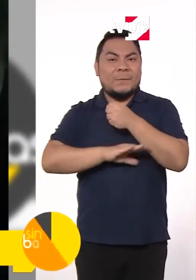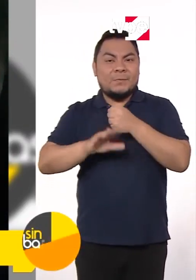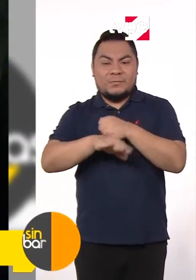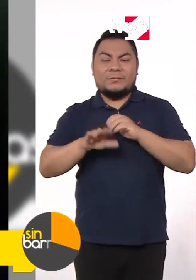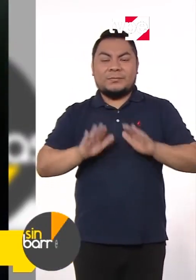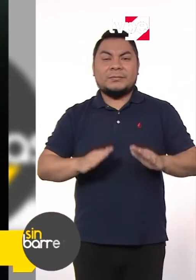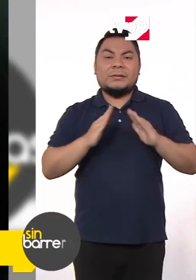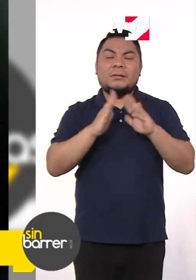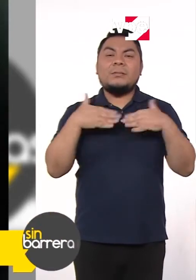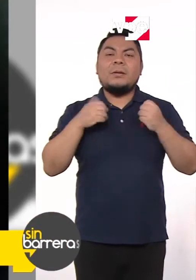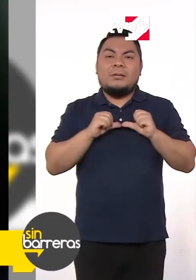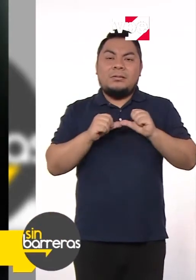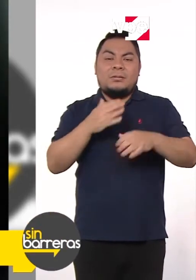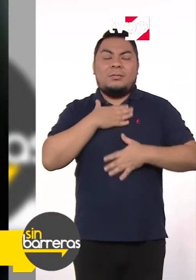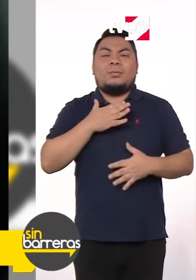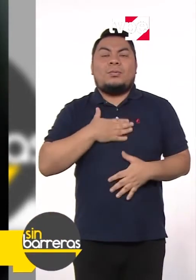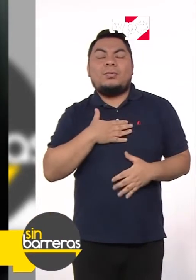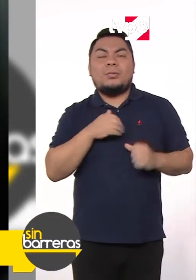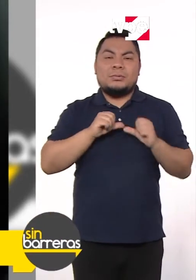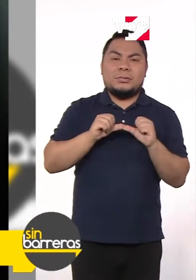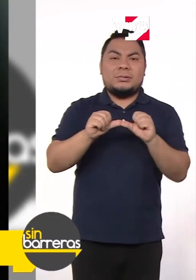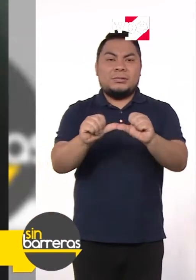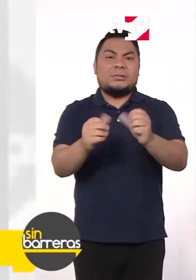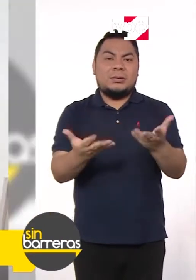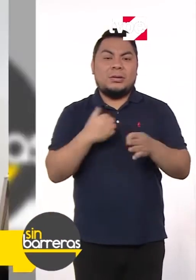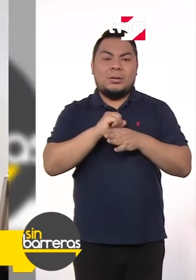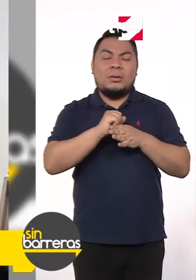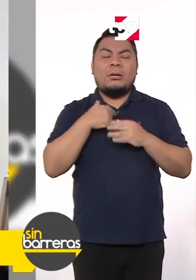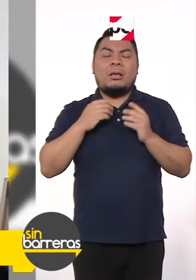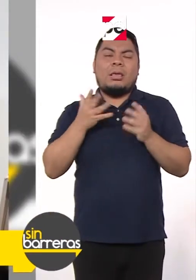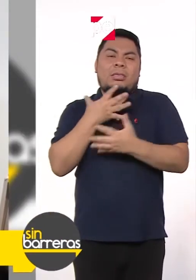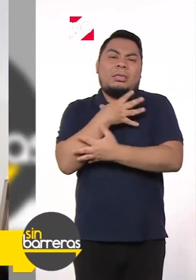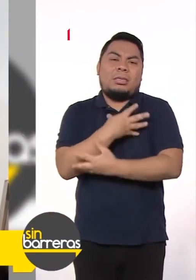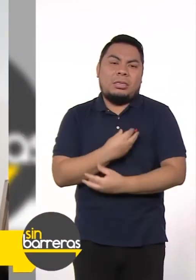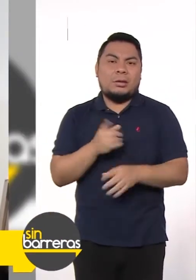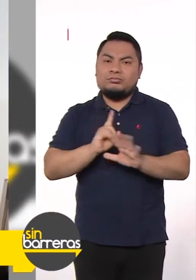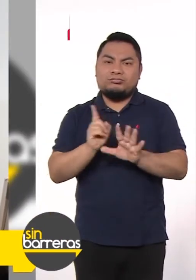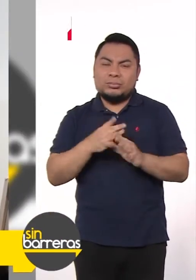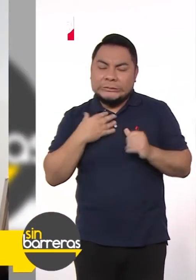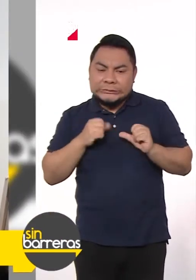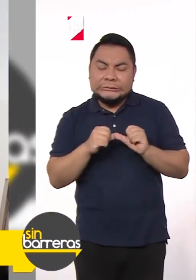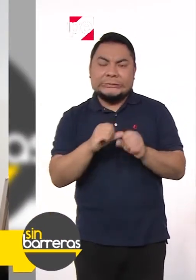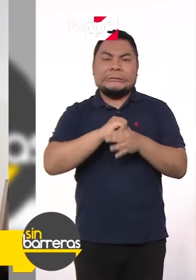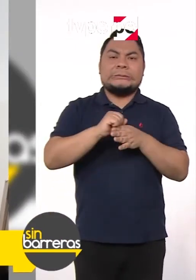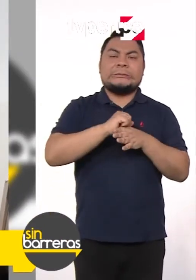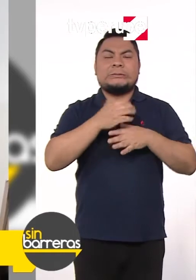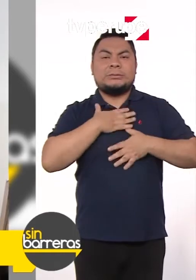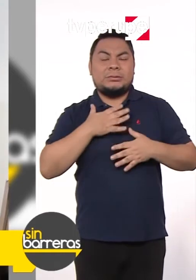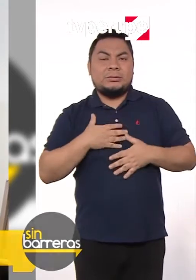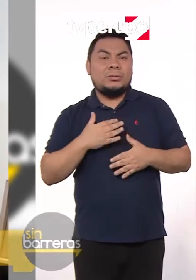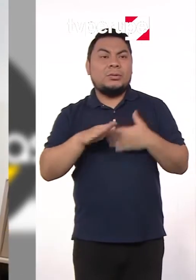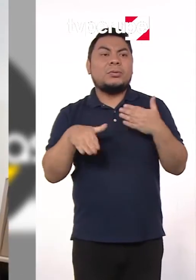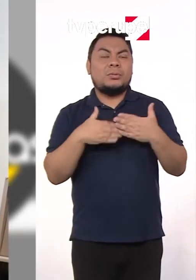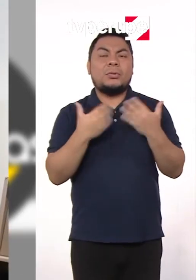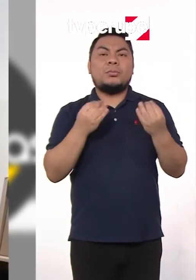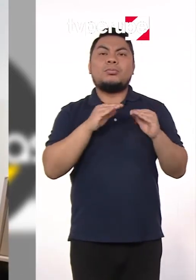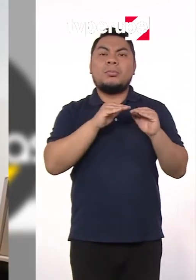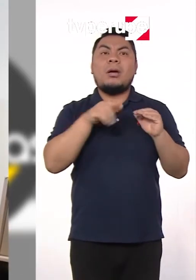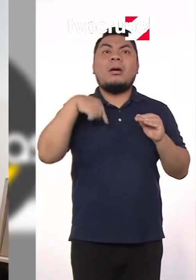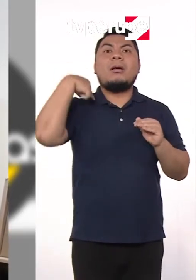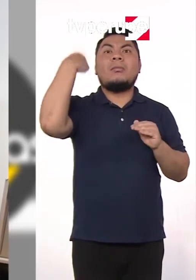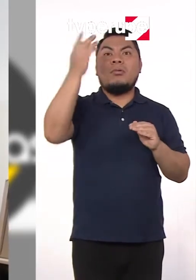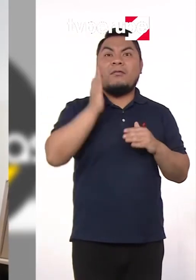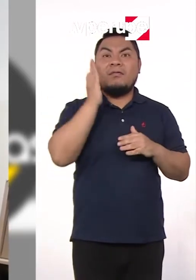en mi casa para mantenerme en forma y no perder el ritmo, ya que una vez todo se estabilice